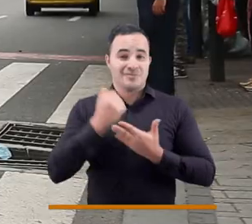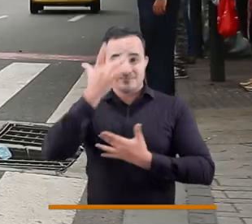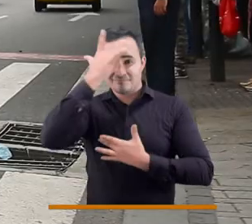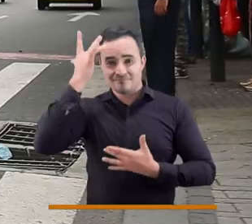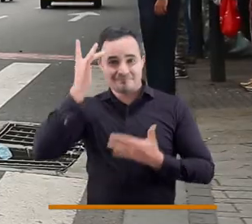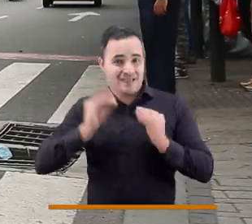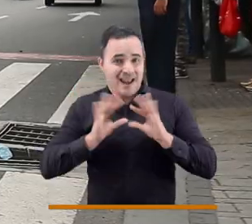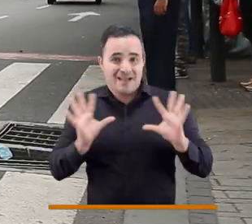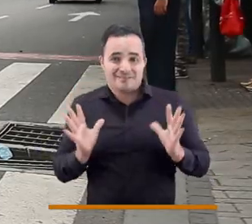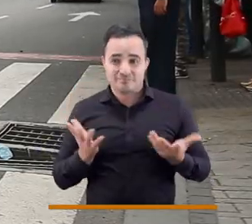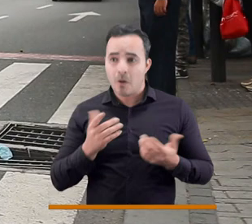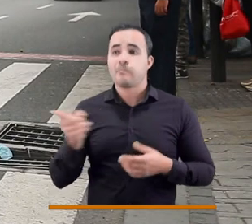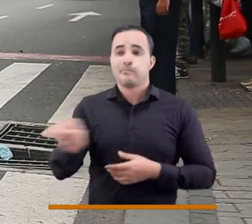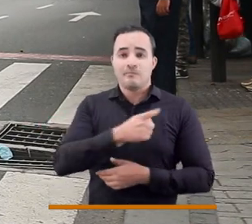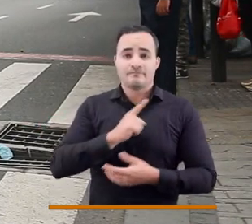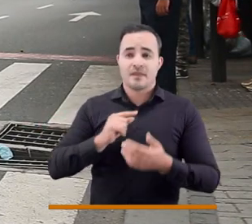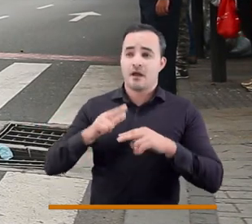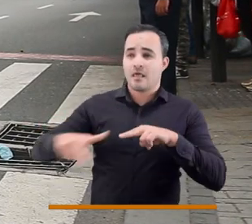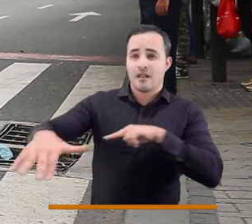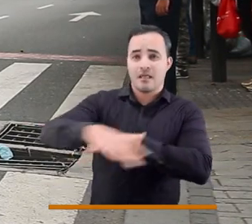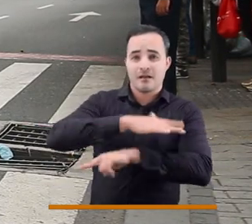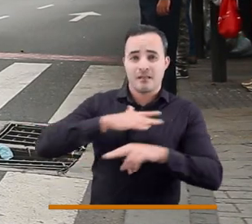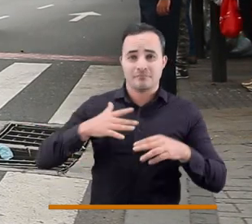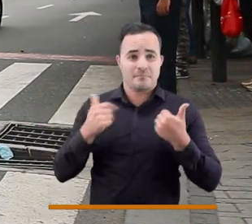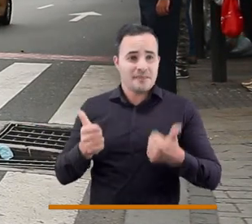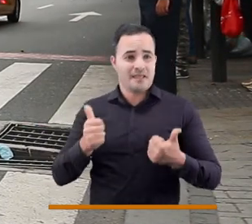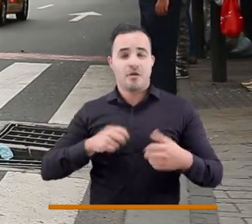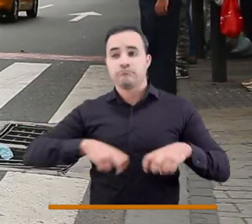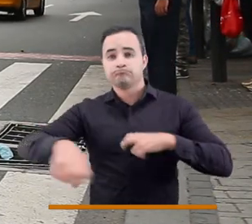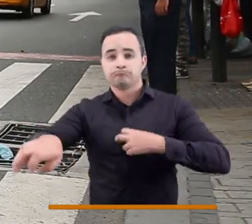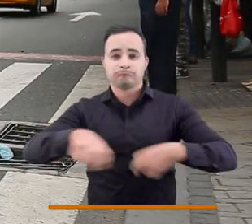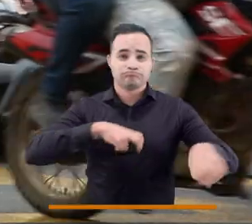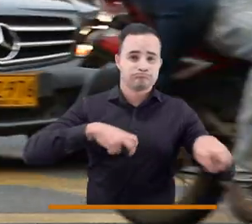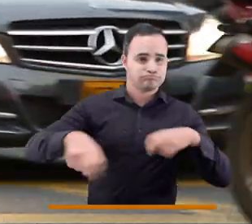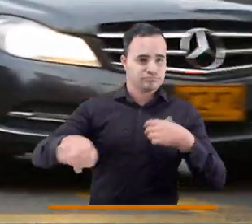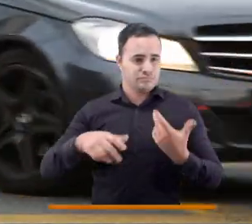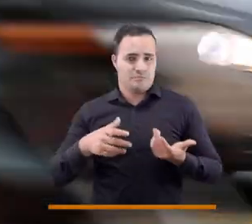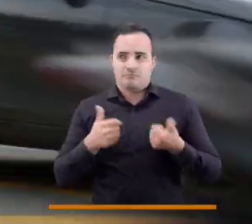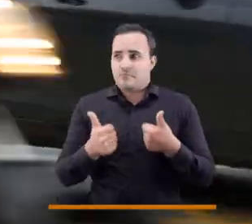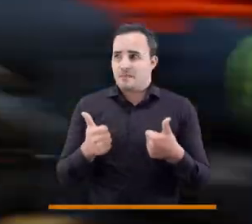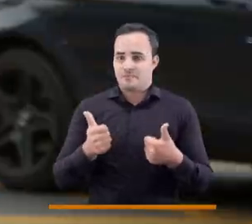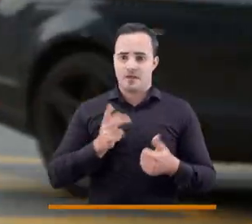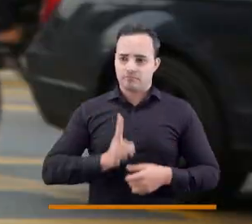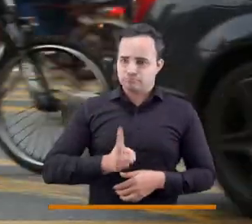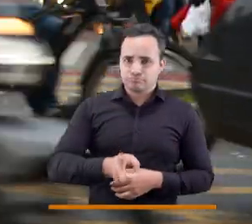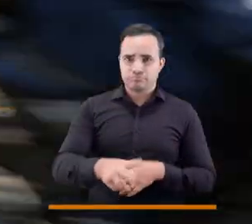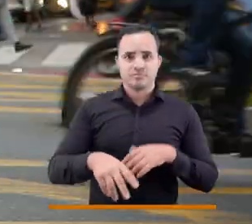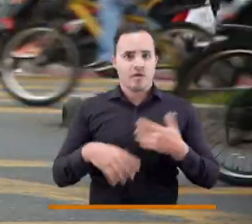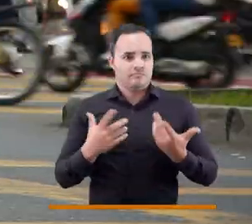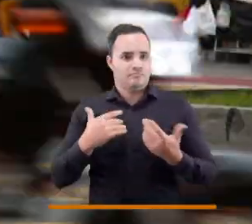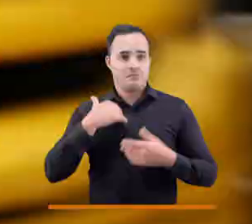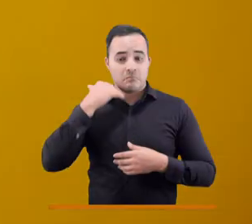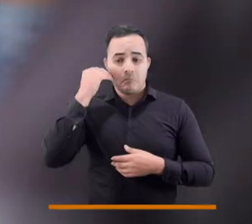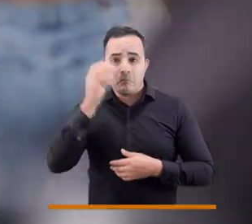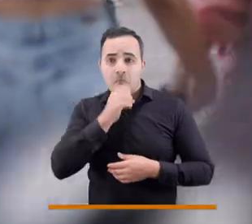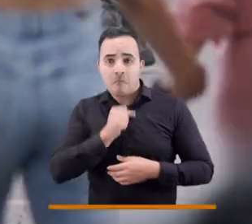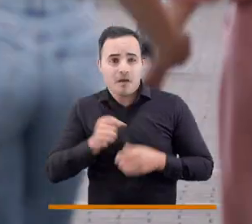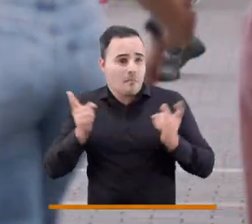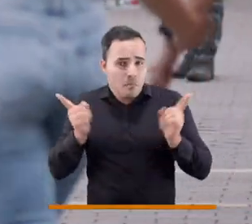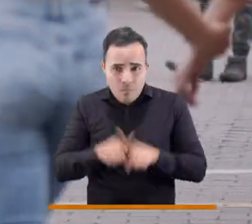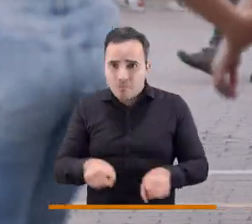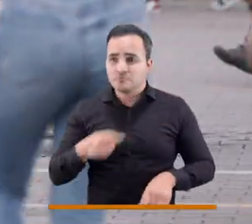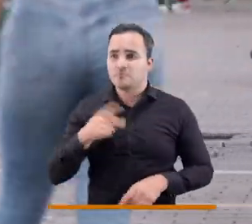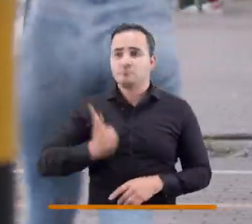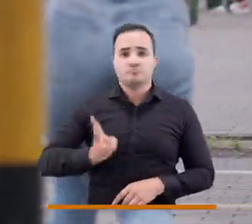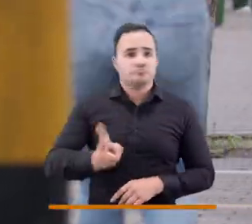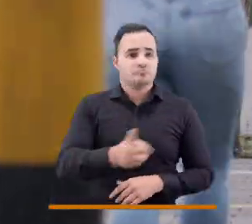salud mental, porque mientras más espacio verde, más posibilidades de desplazarme y de integrarme en una ciudad que sea volviendo ajena en la medida en que me voy volviendo adulto